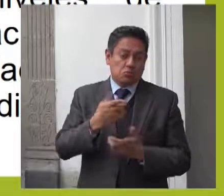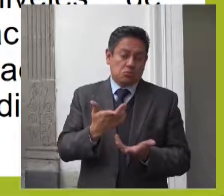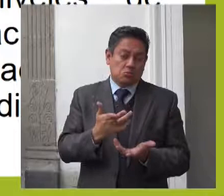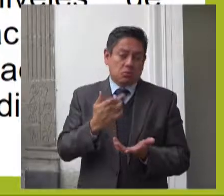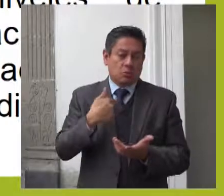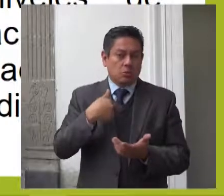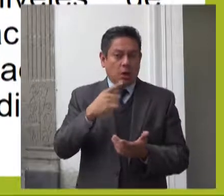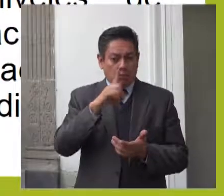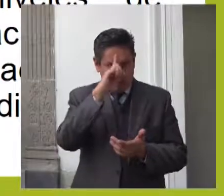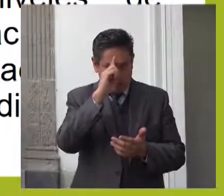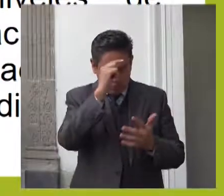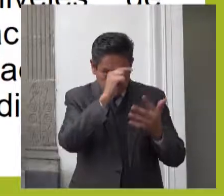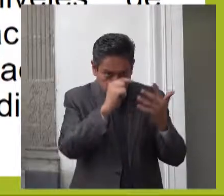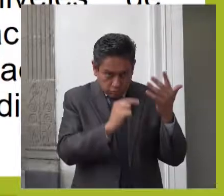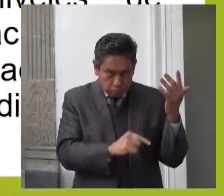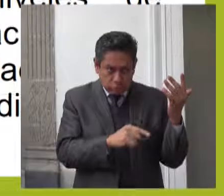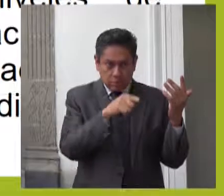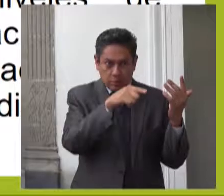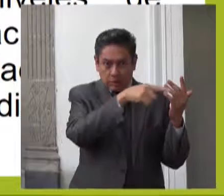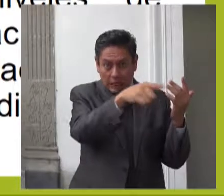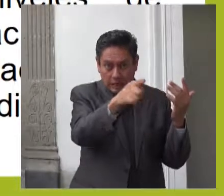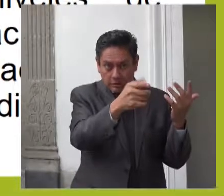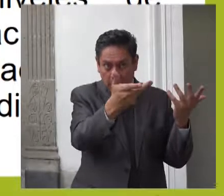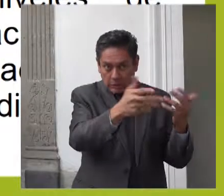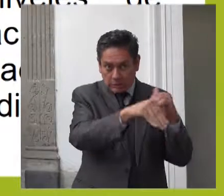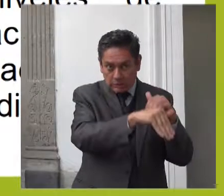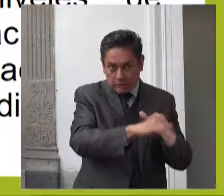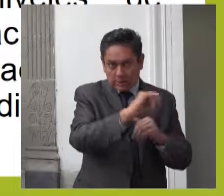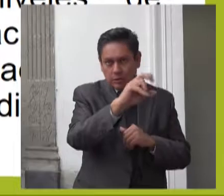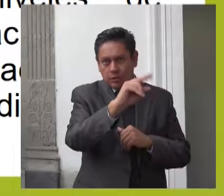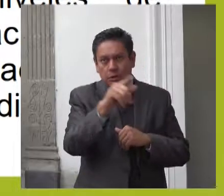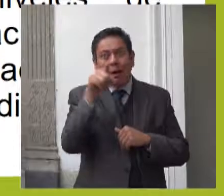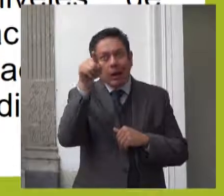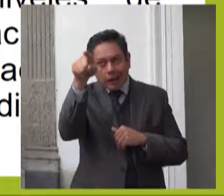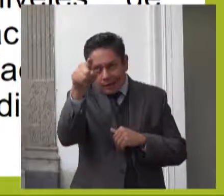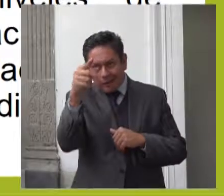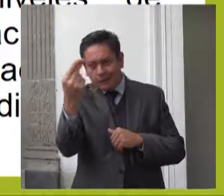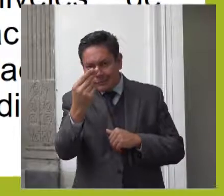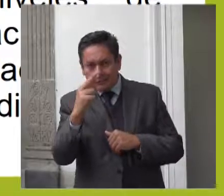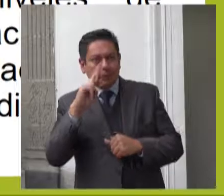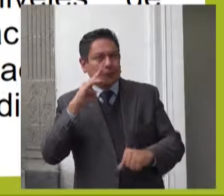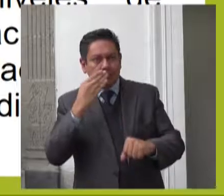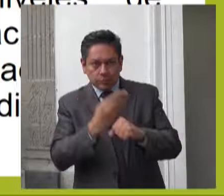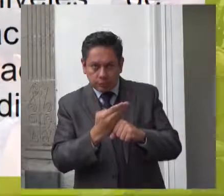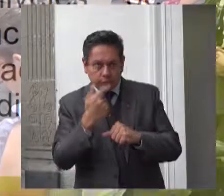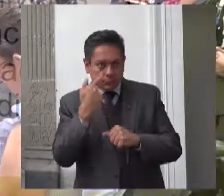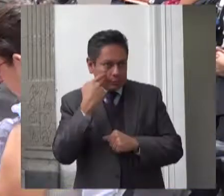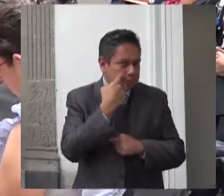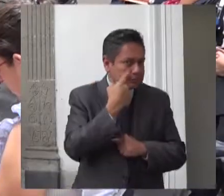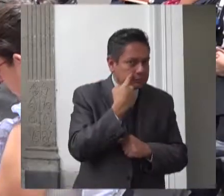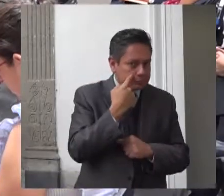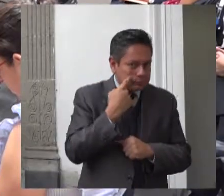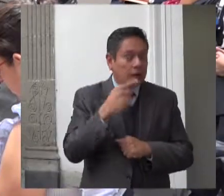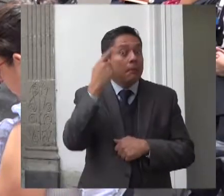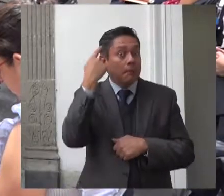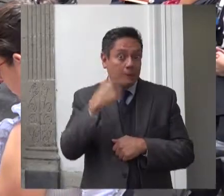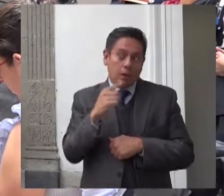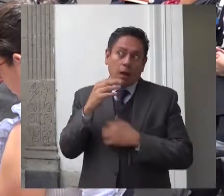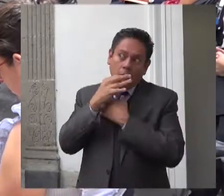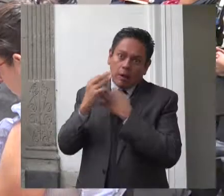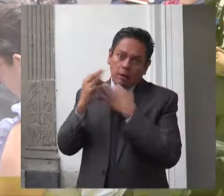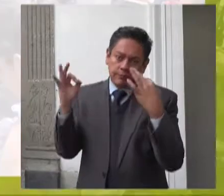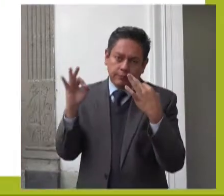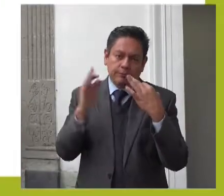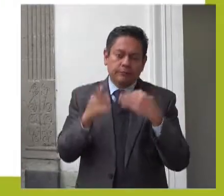de las dependencias y entidades de la Administración Pública en sus dictámenes regulatorios al